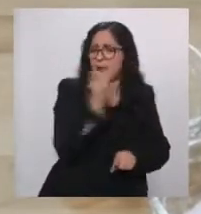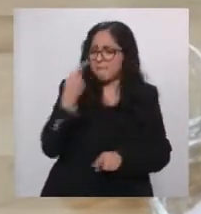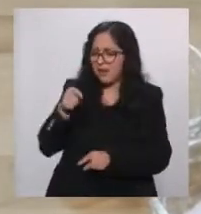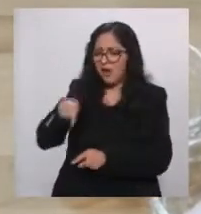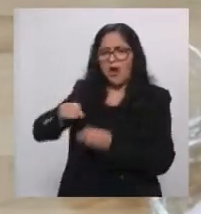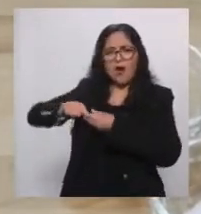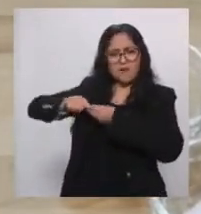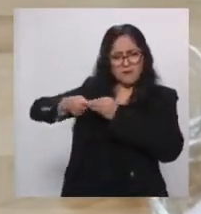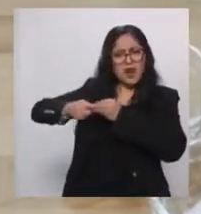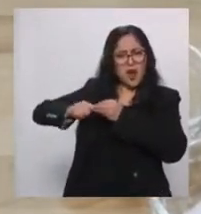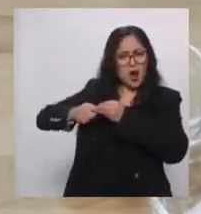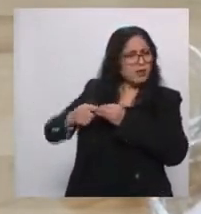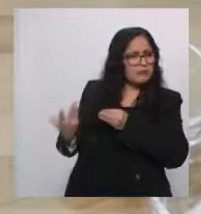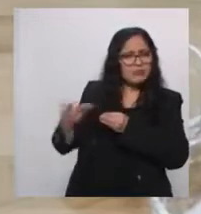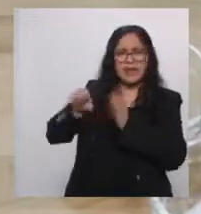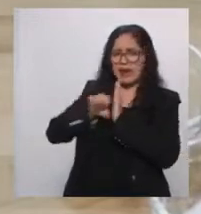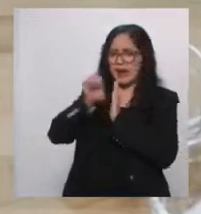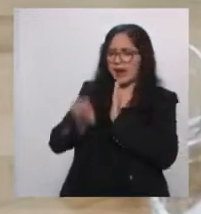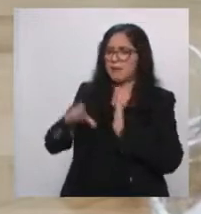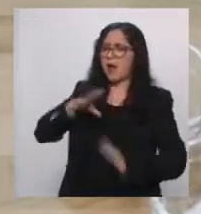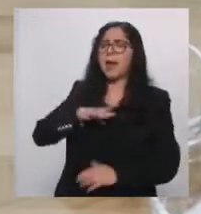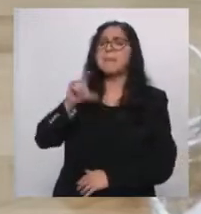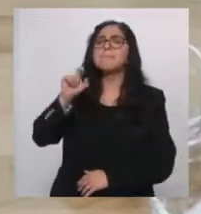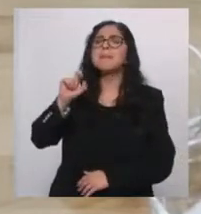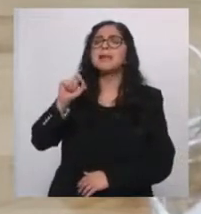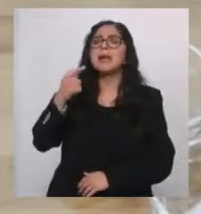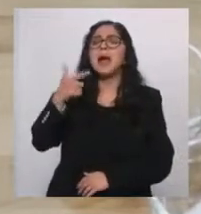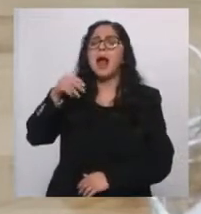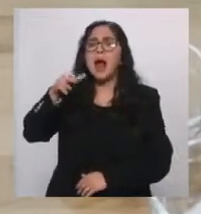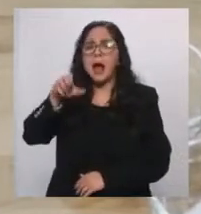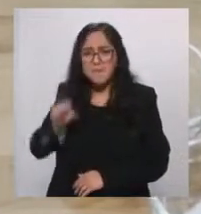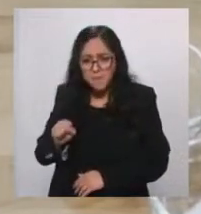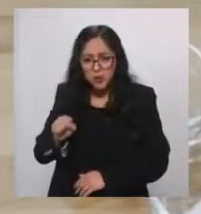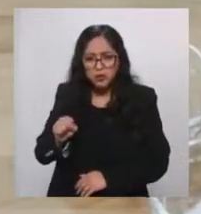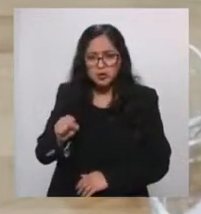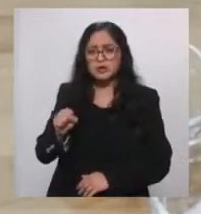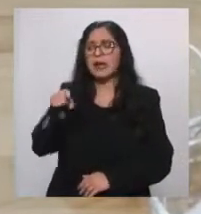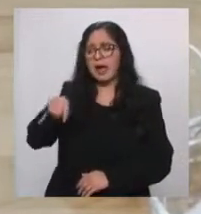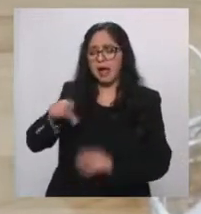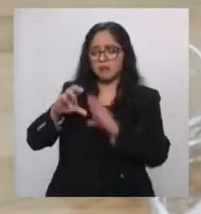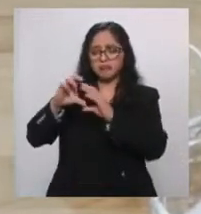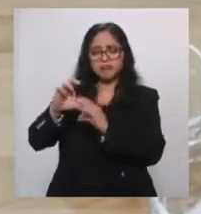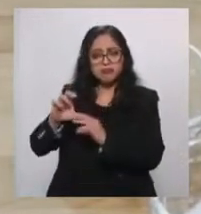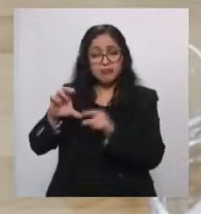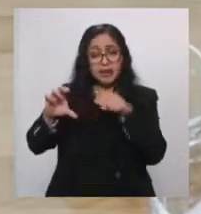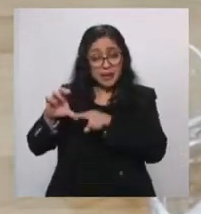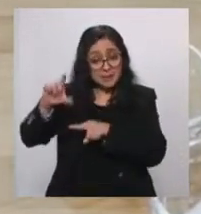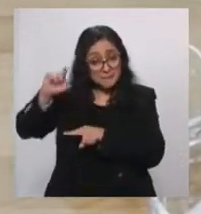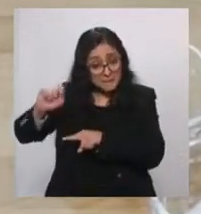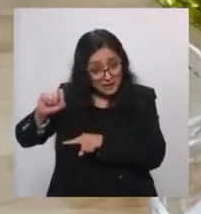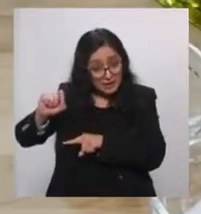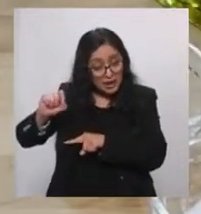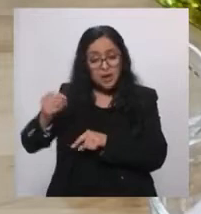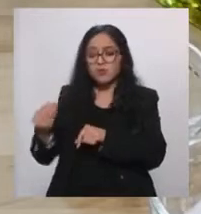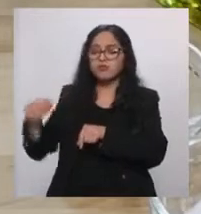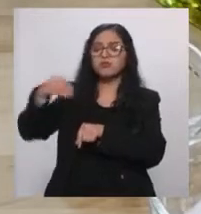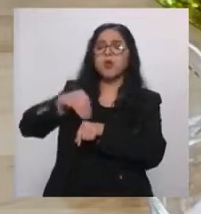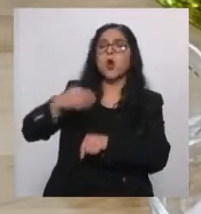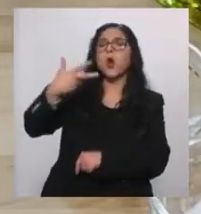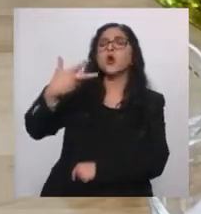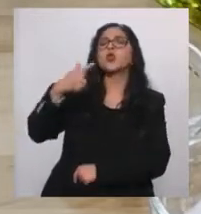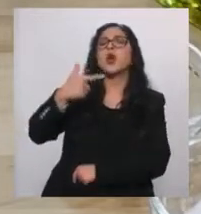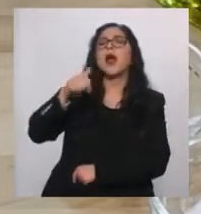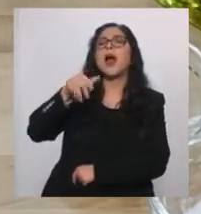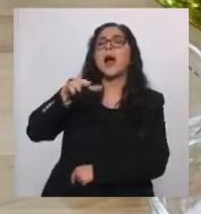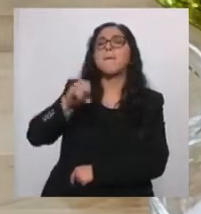ejemplo, tiene 20 gramos de hidratos de carbono media taza, ¿no? Que es una porción, y de esos 20 gramos, 8 gramos son de